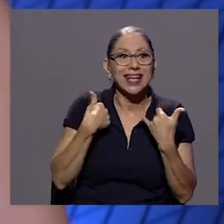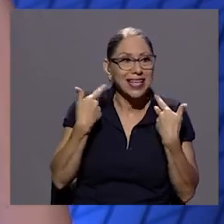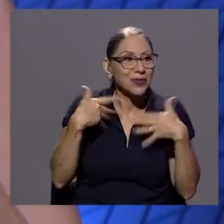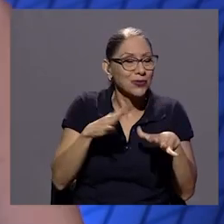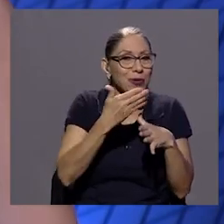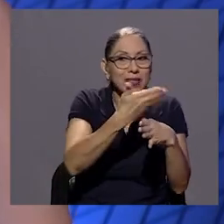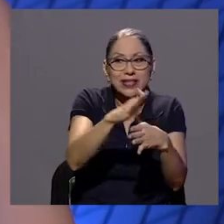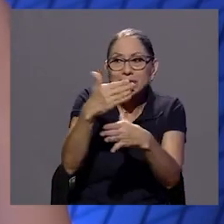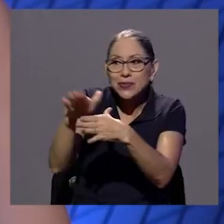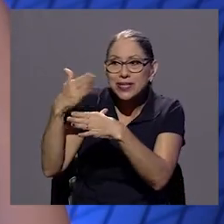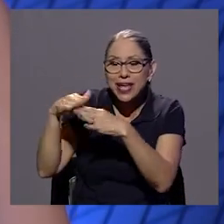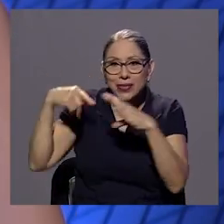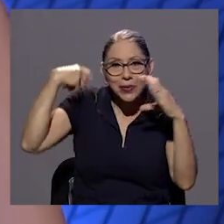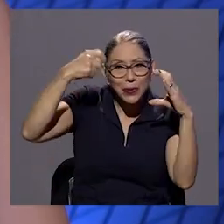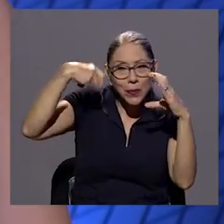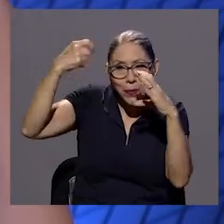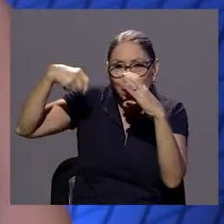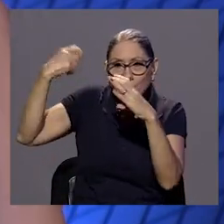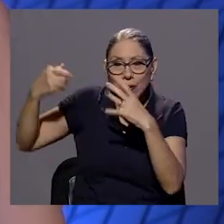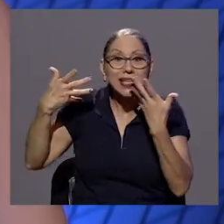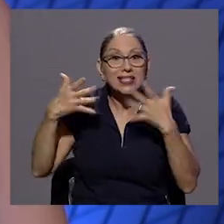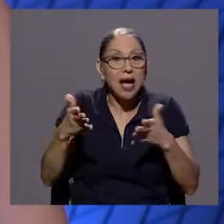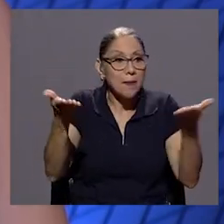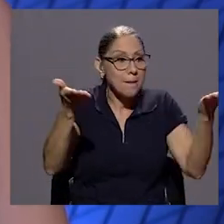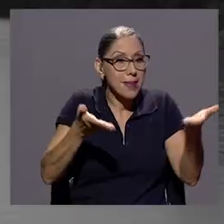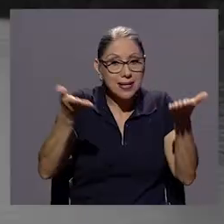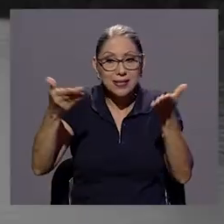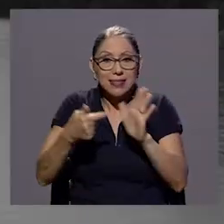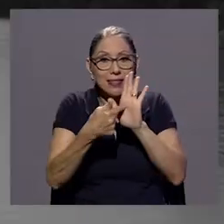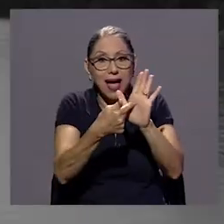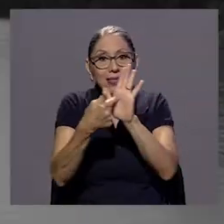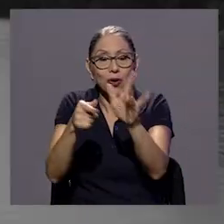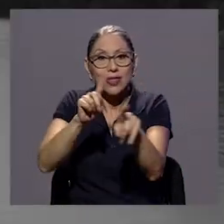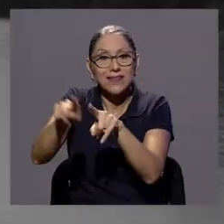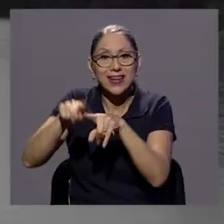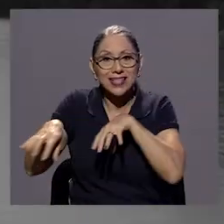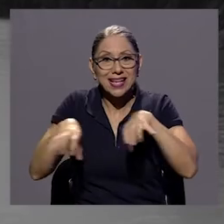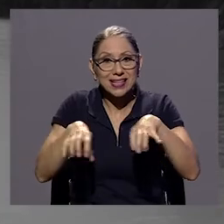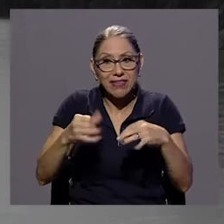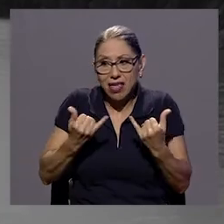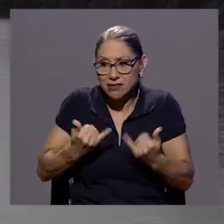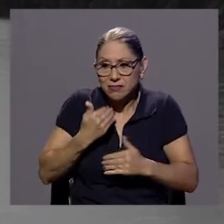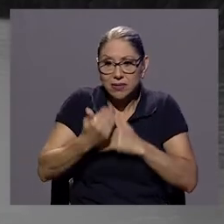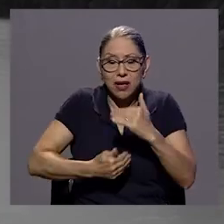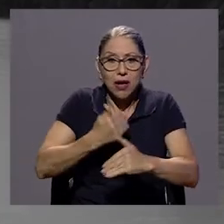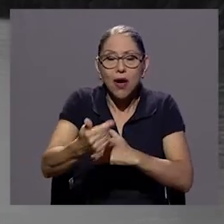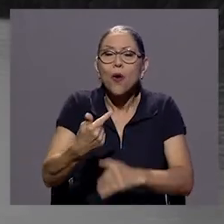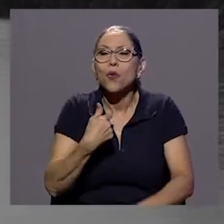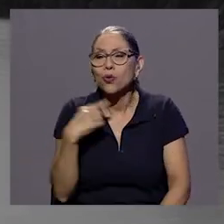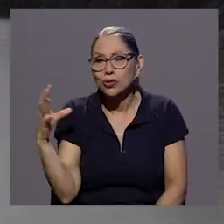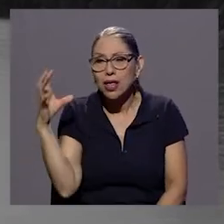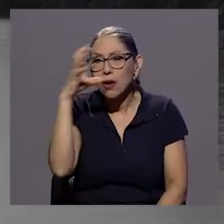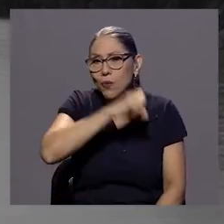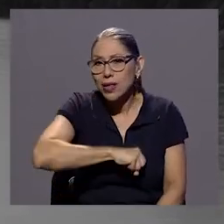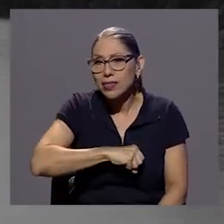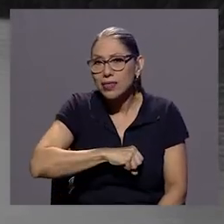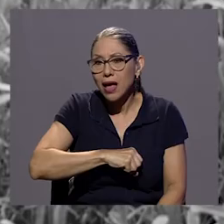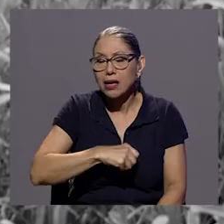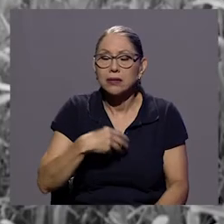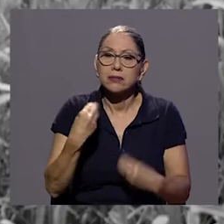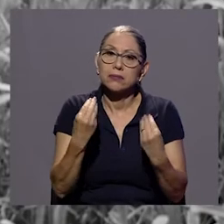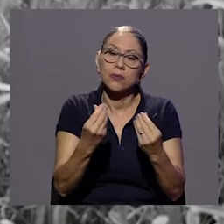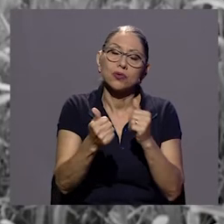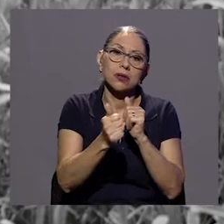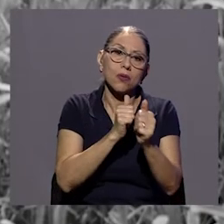estoy como presentando los diferentes festivales y llevando todo eso adelante se da cuenta uno que la verdad la competencia está